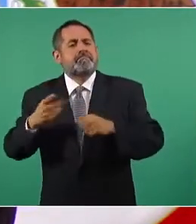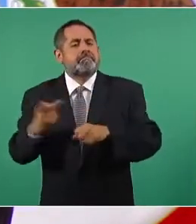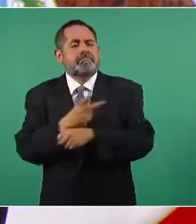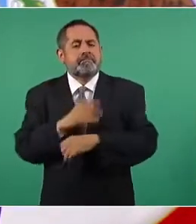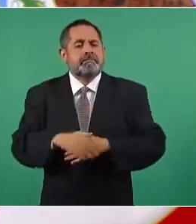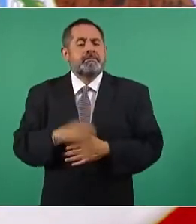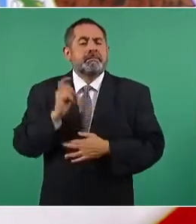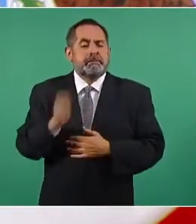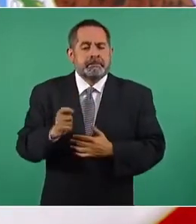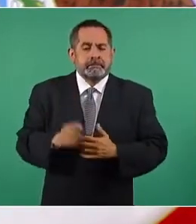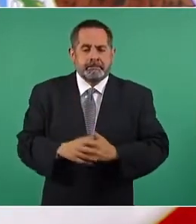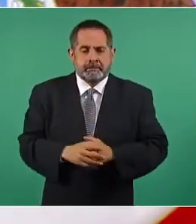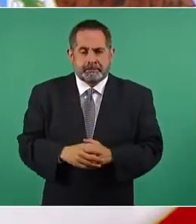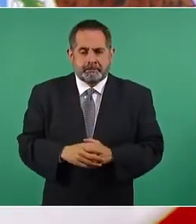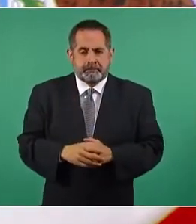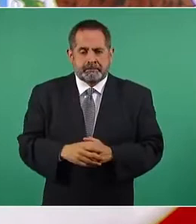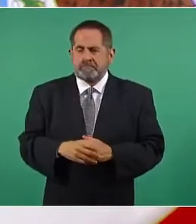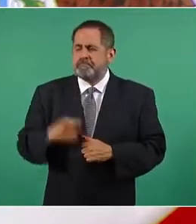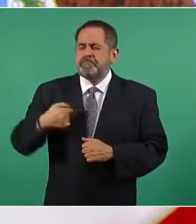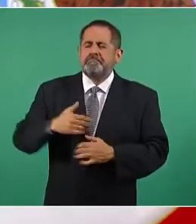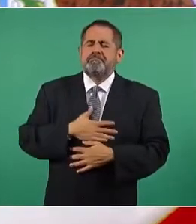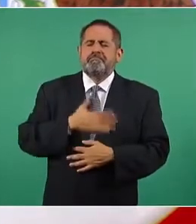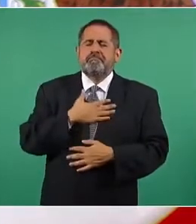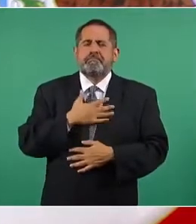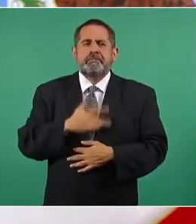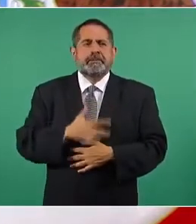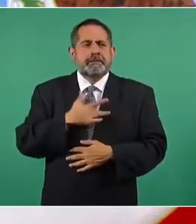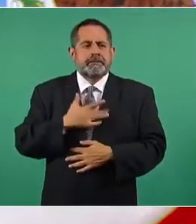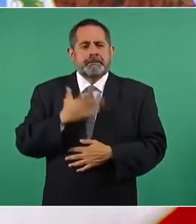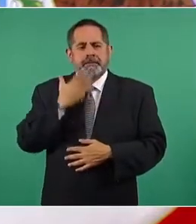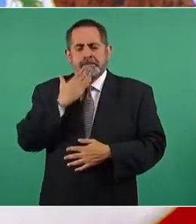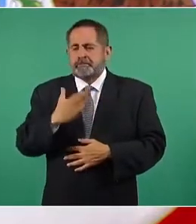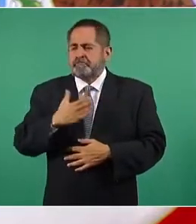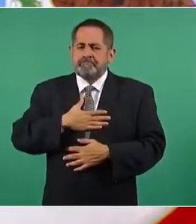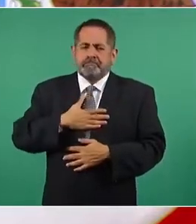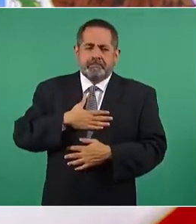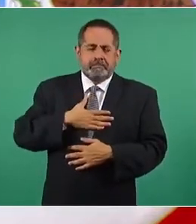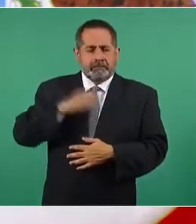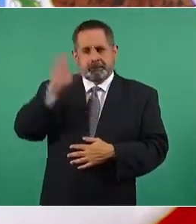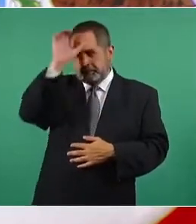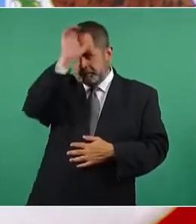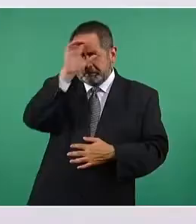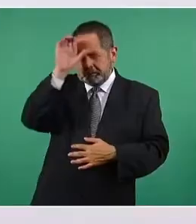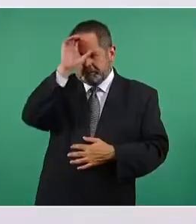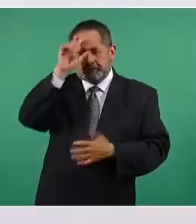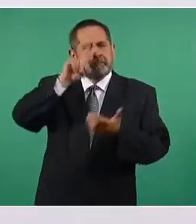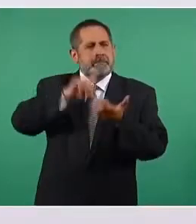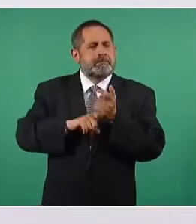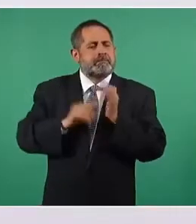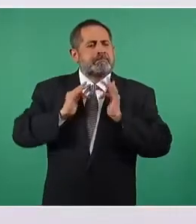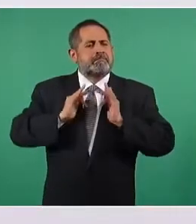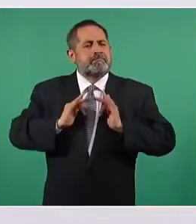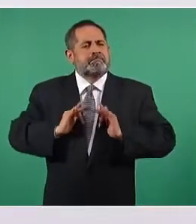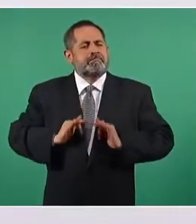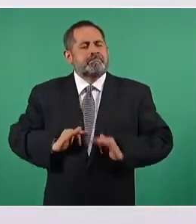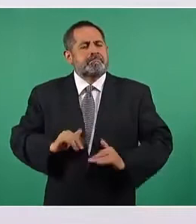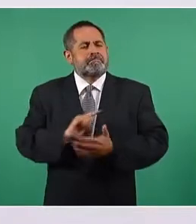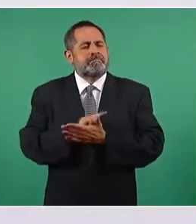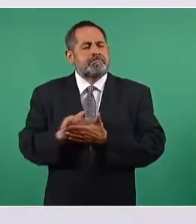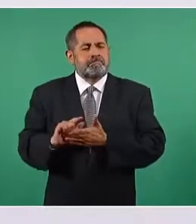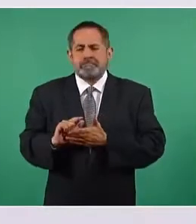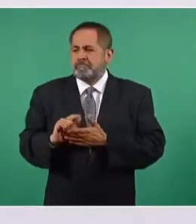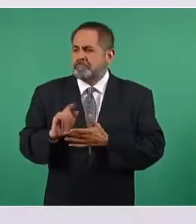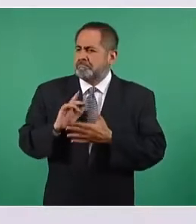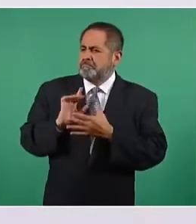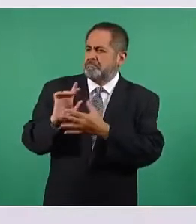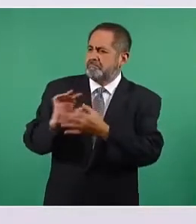recompensa será el estar bien con nuestra conciencia y con el prójimo y